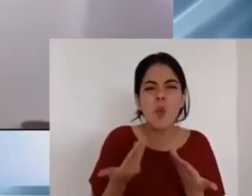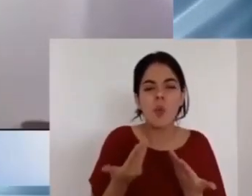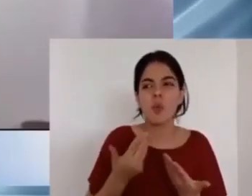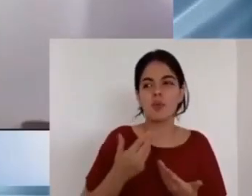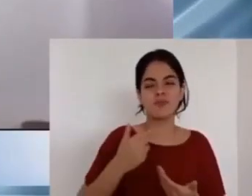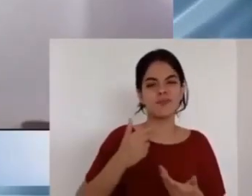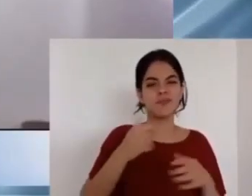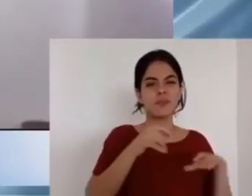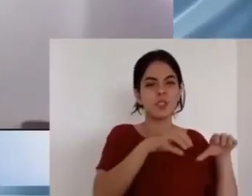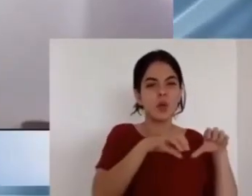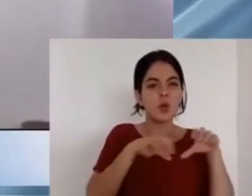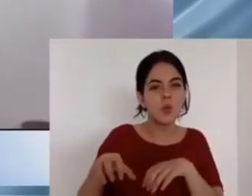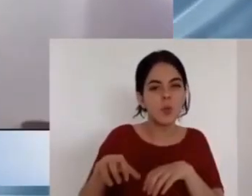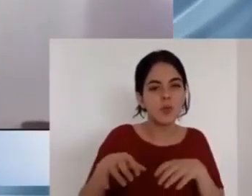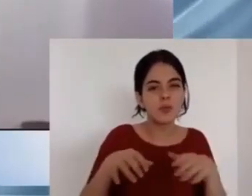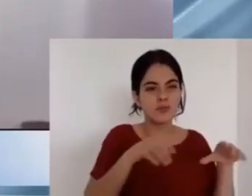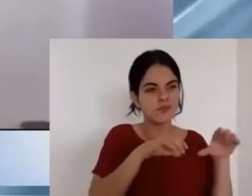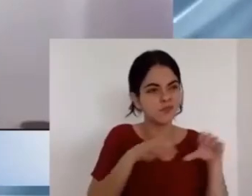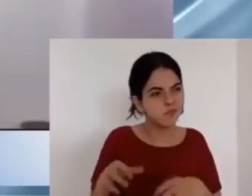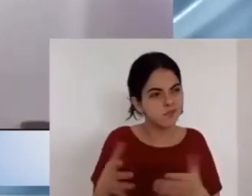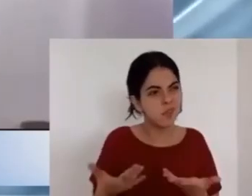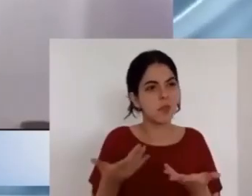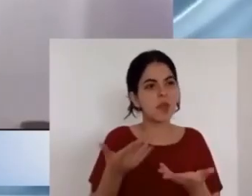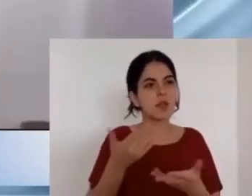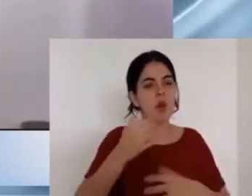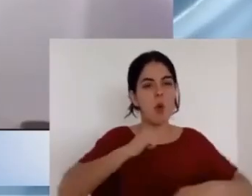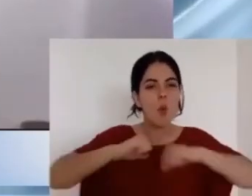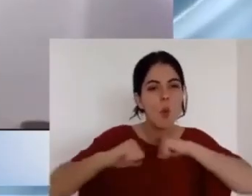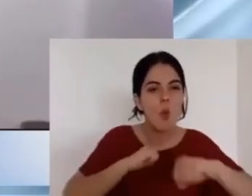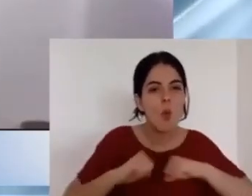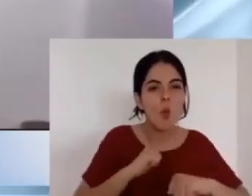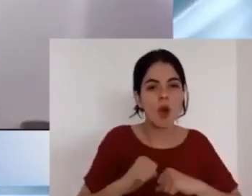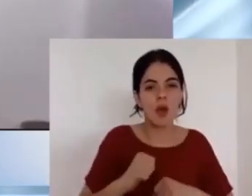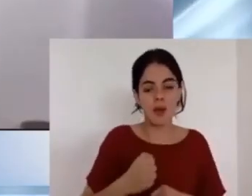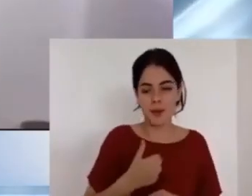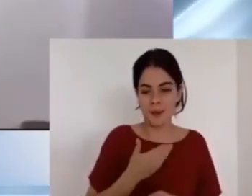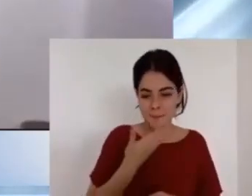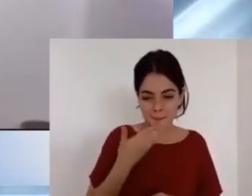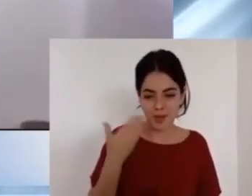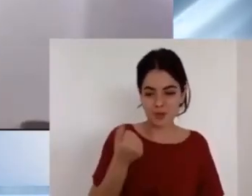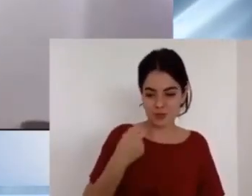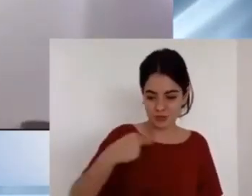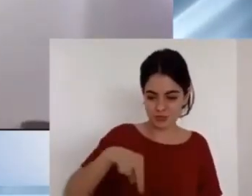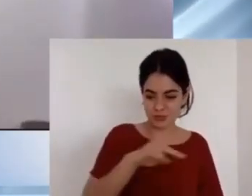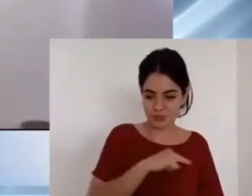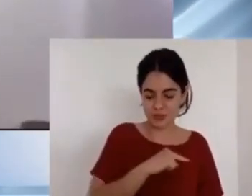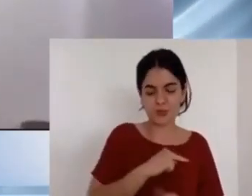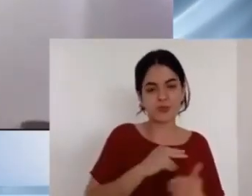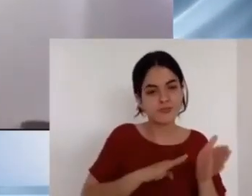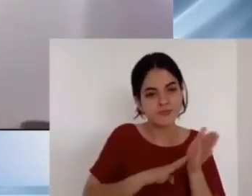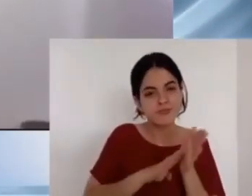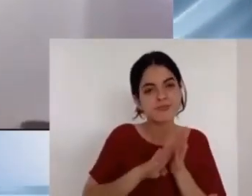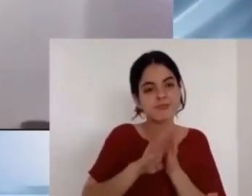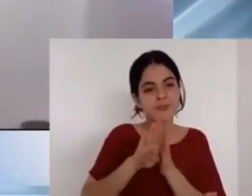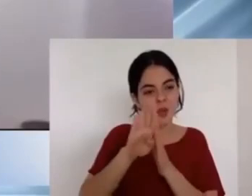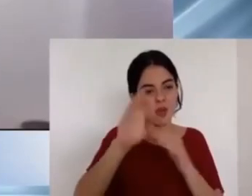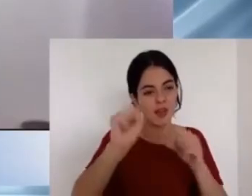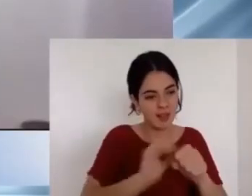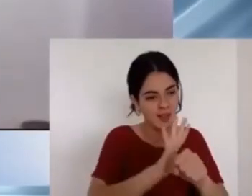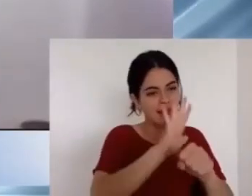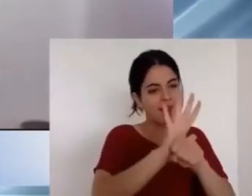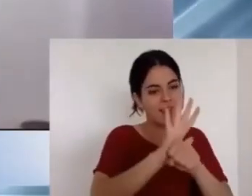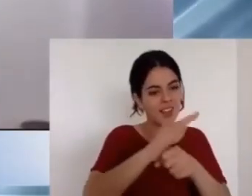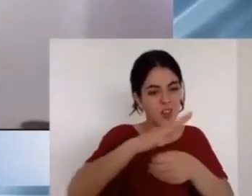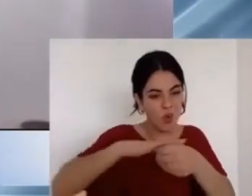vivimos? ¿En qué podemos mejorar nosotros? Sobre todo, hermanos, porque la